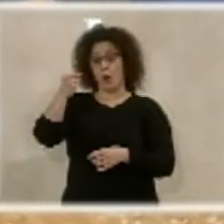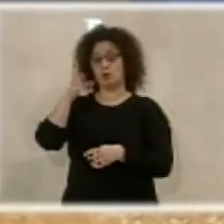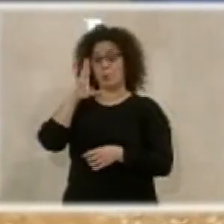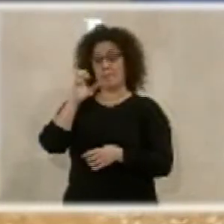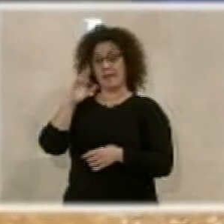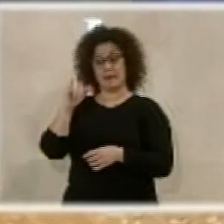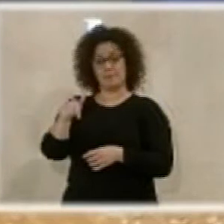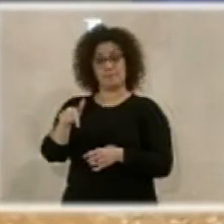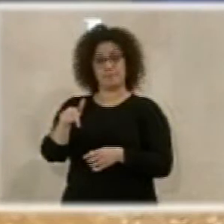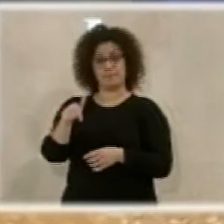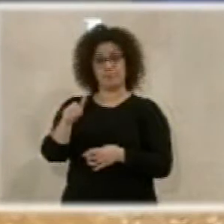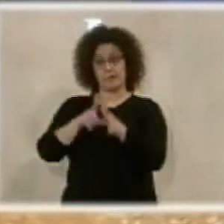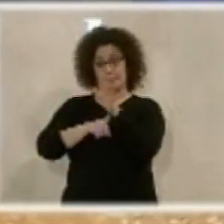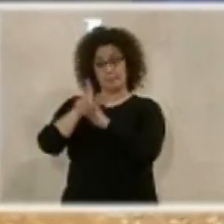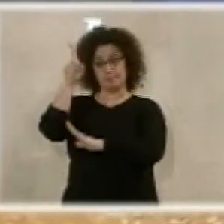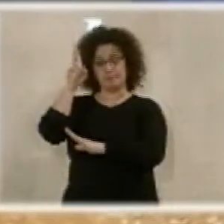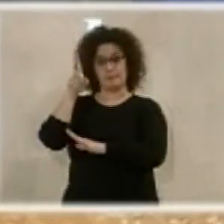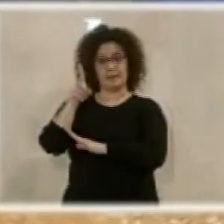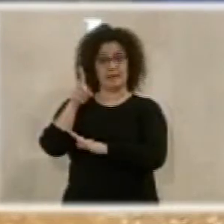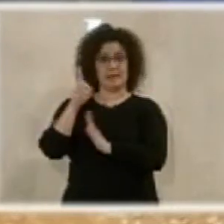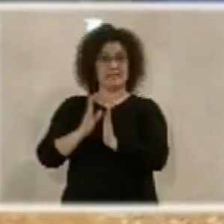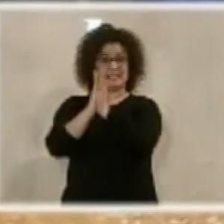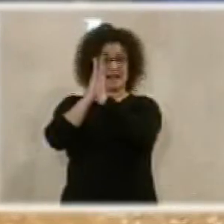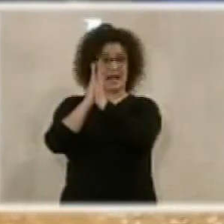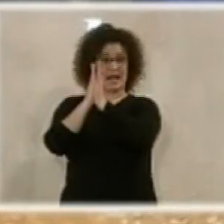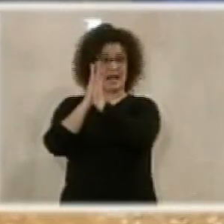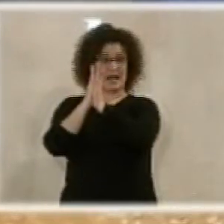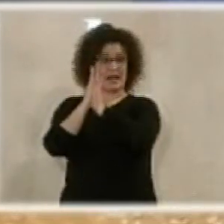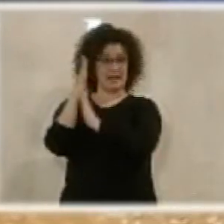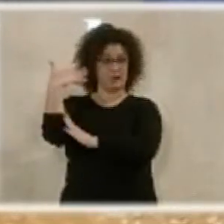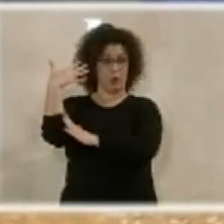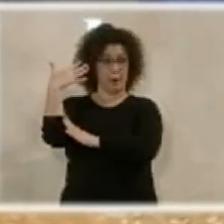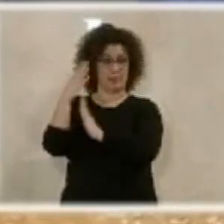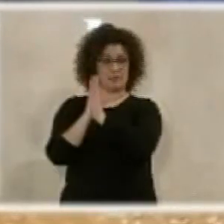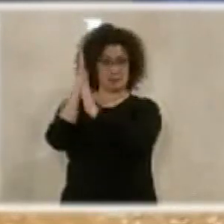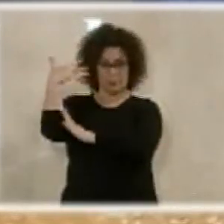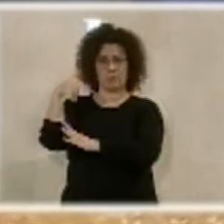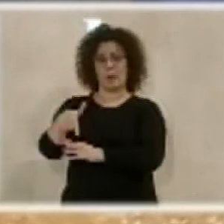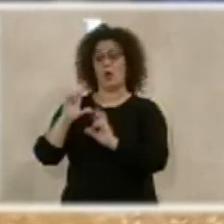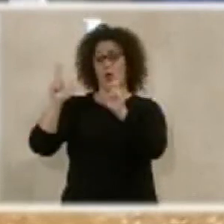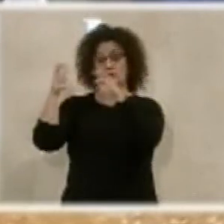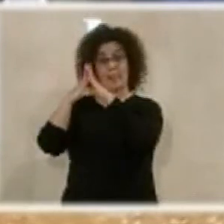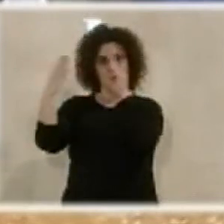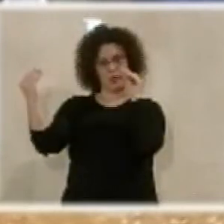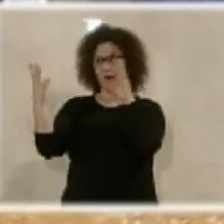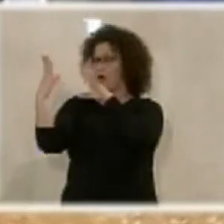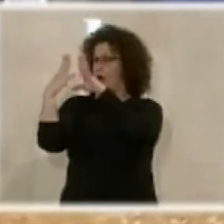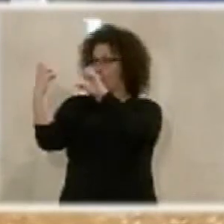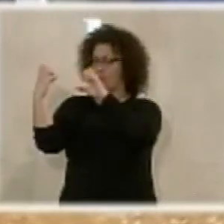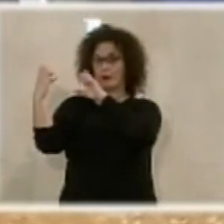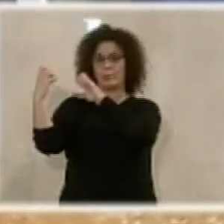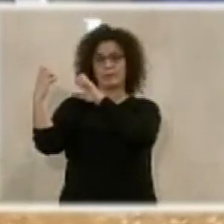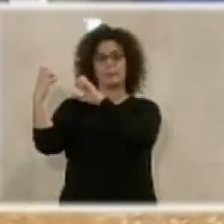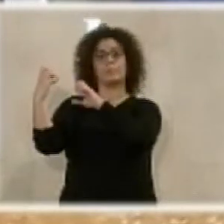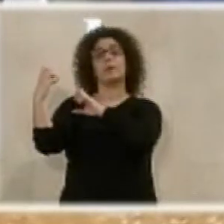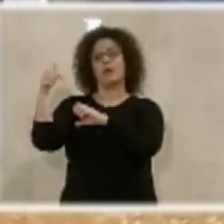avanzado mucho es el peri de San Cristóbal, en el cual, después de unas negociaciones con la Junta de Andalucía, hemos conseguido llegar a un acuerdo y